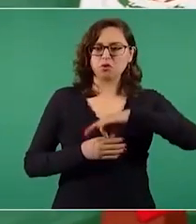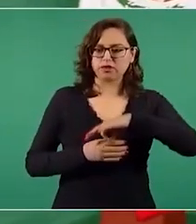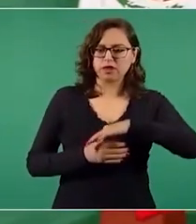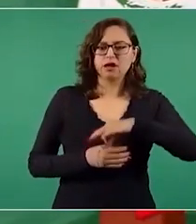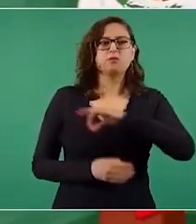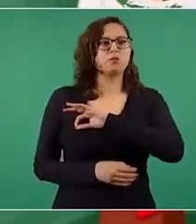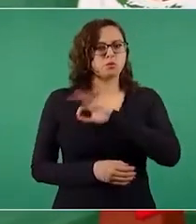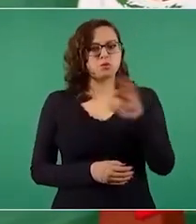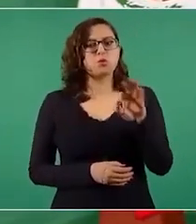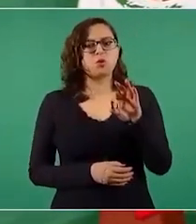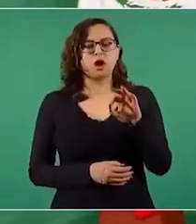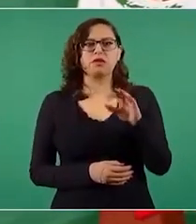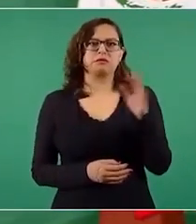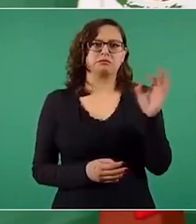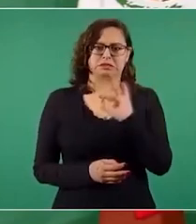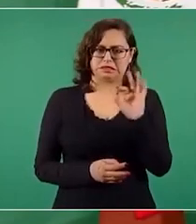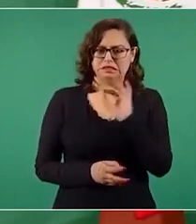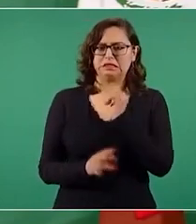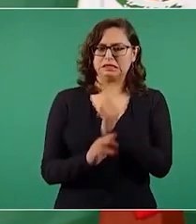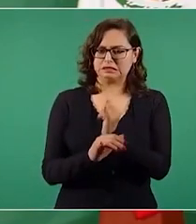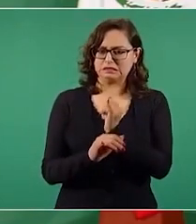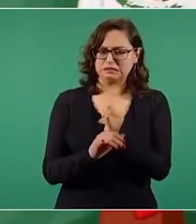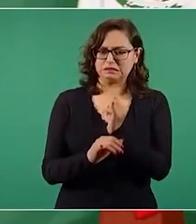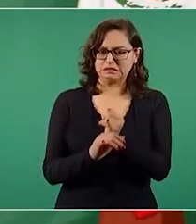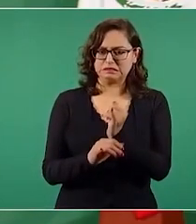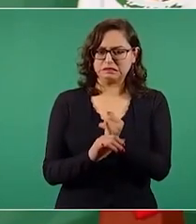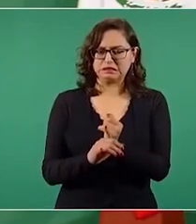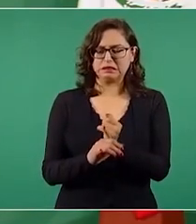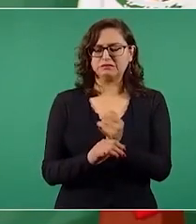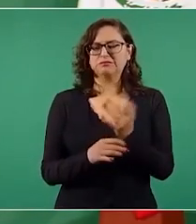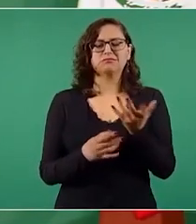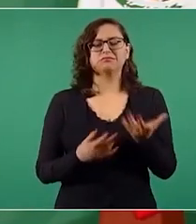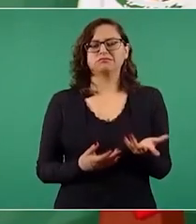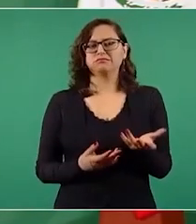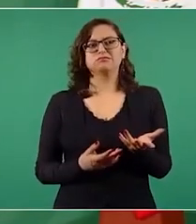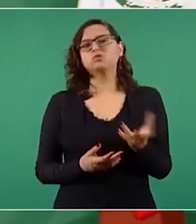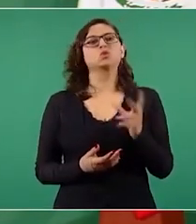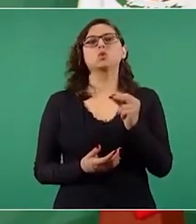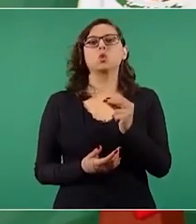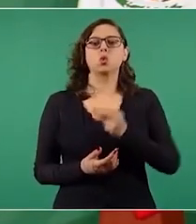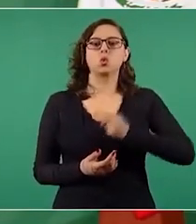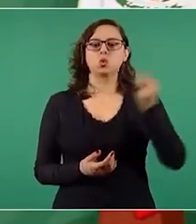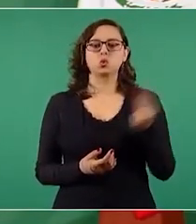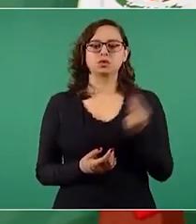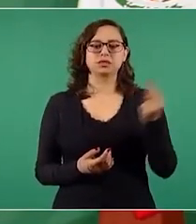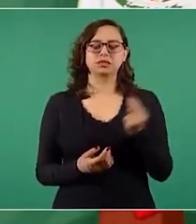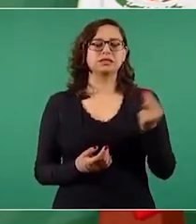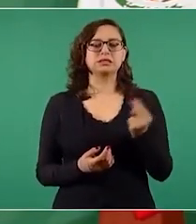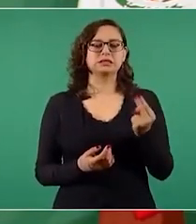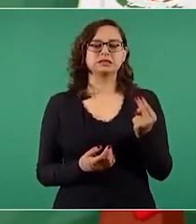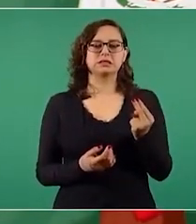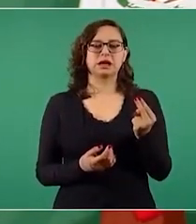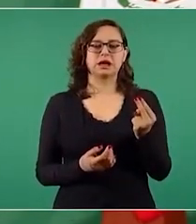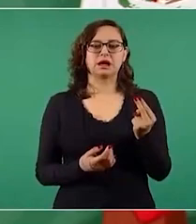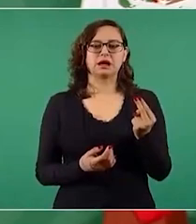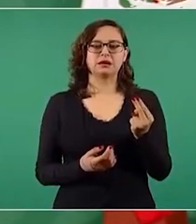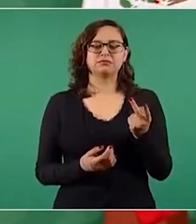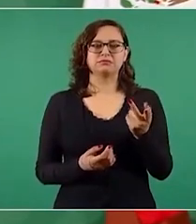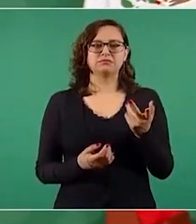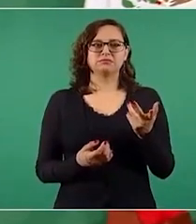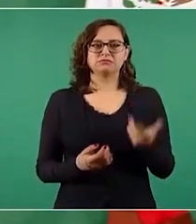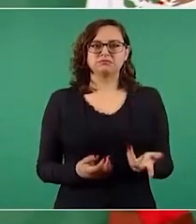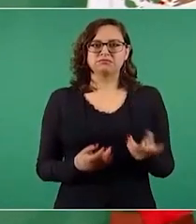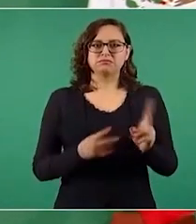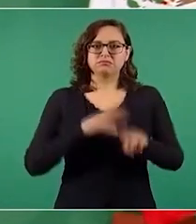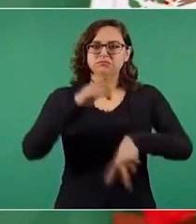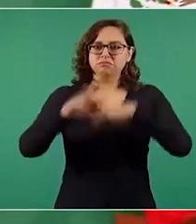por Internet sin necesidad de hacerlo de manera